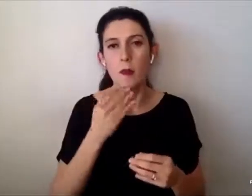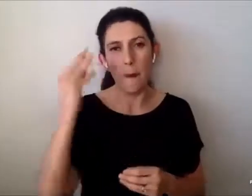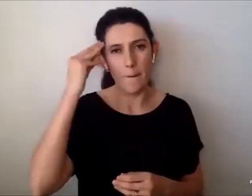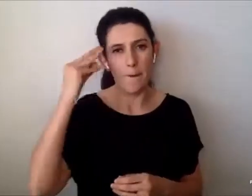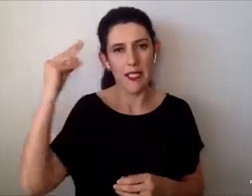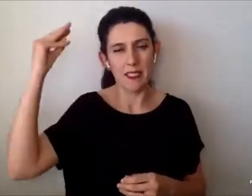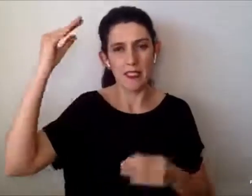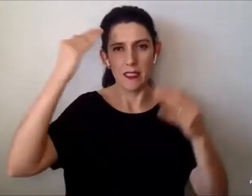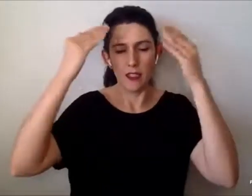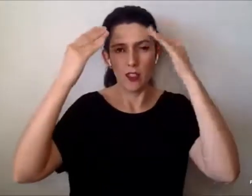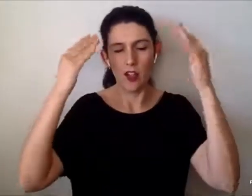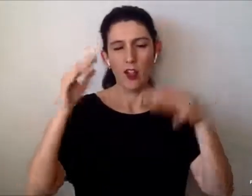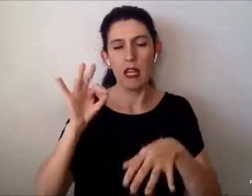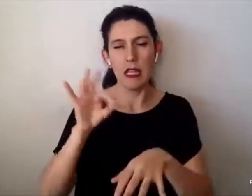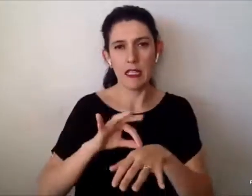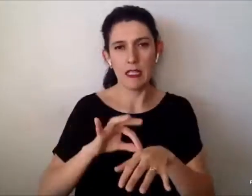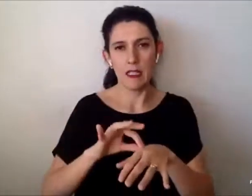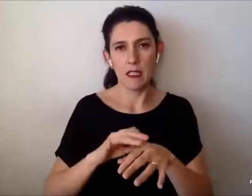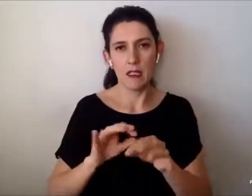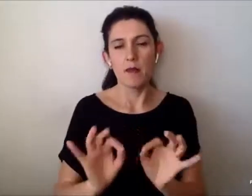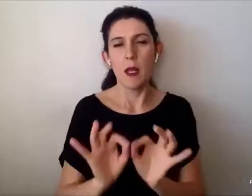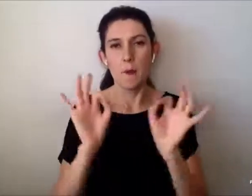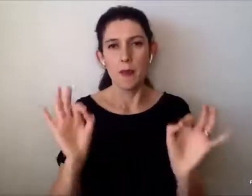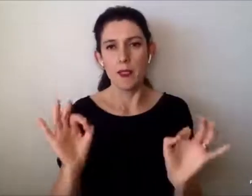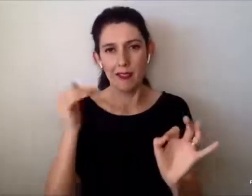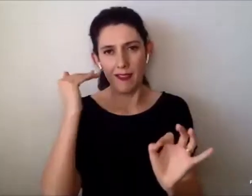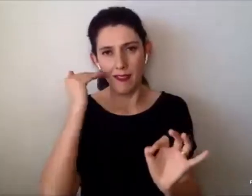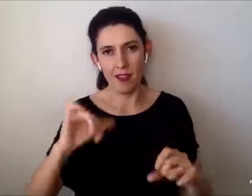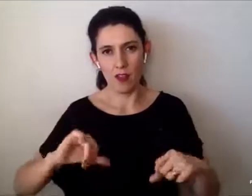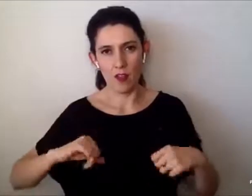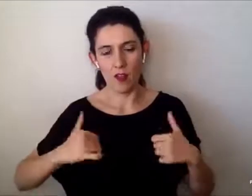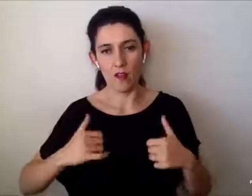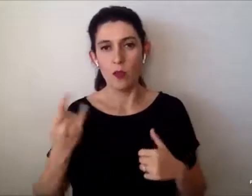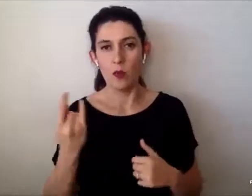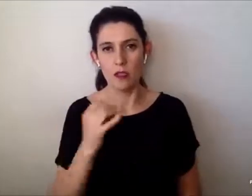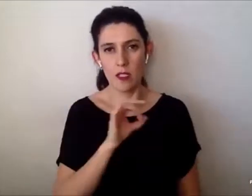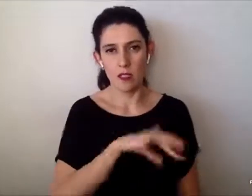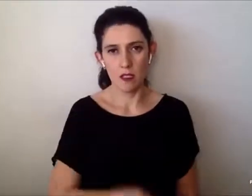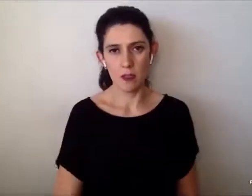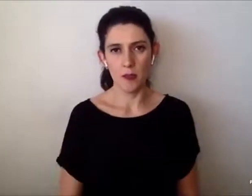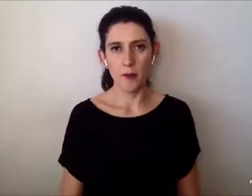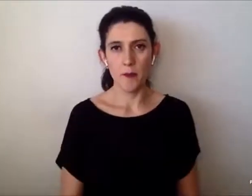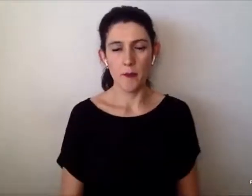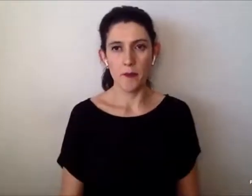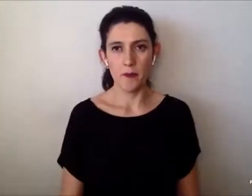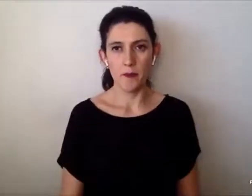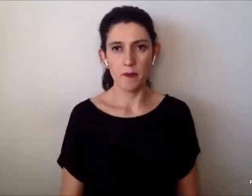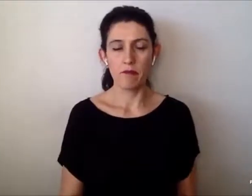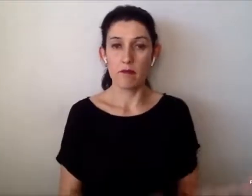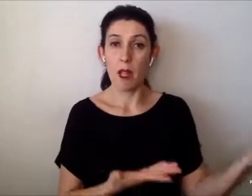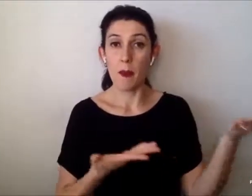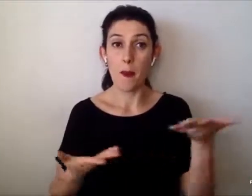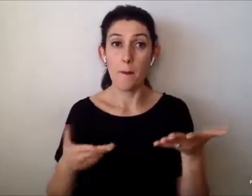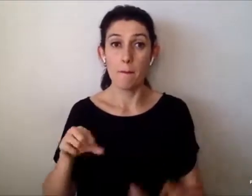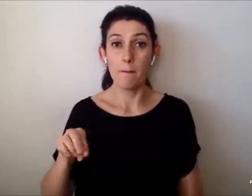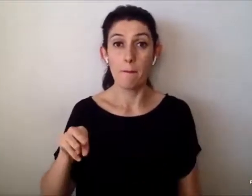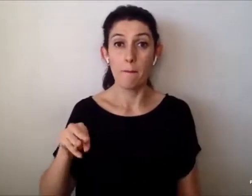en psicología infanto-juvenil por la Universidad de Chile. Dejo paso a María Rosa.